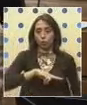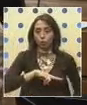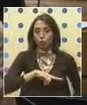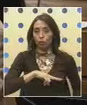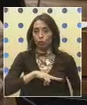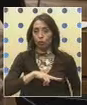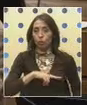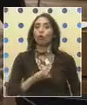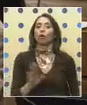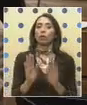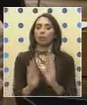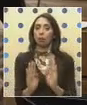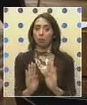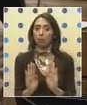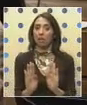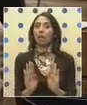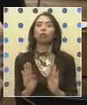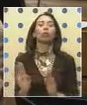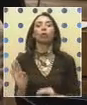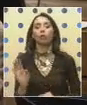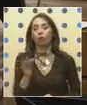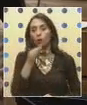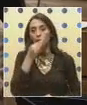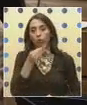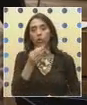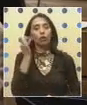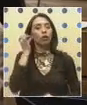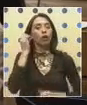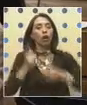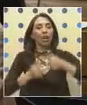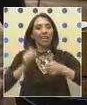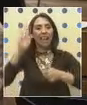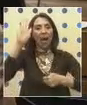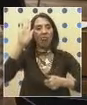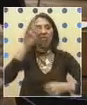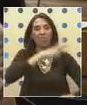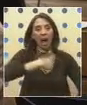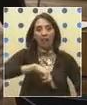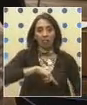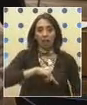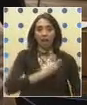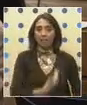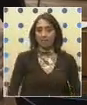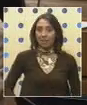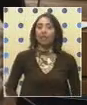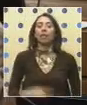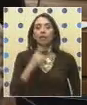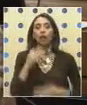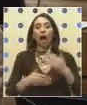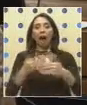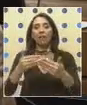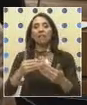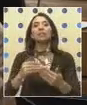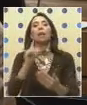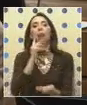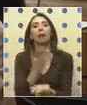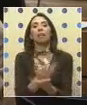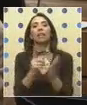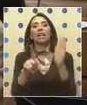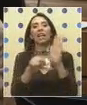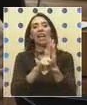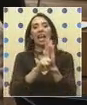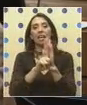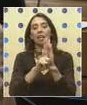y esperamos, y así lo ha planteado nuestra candidata, avanzar en poder tener una ley que establezca